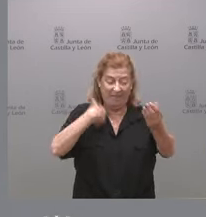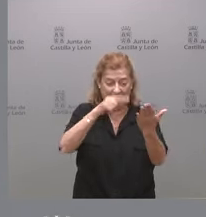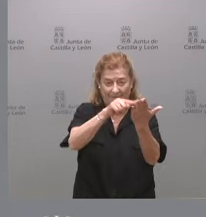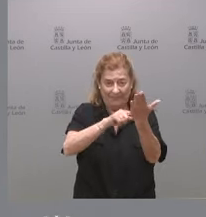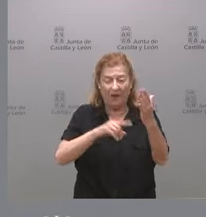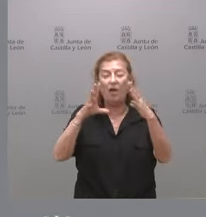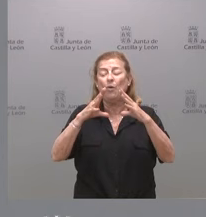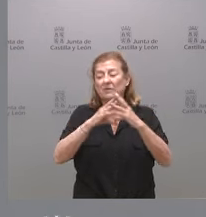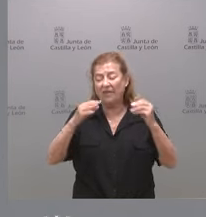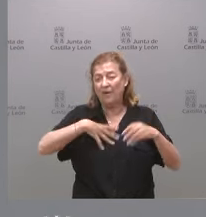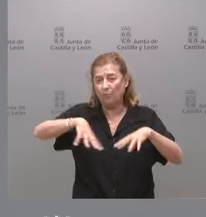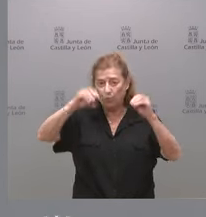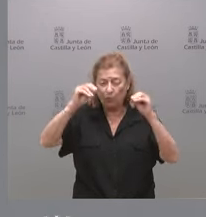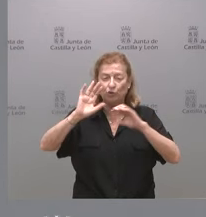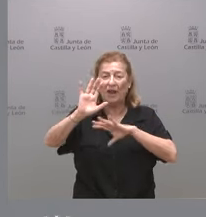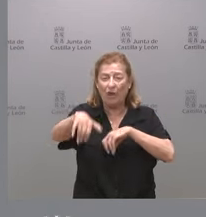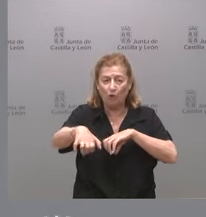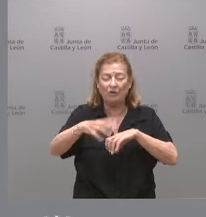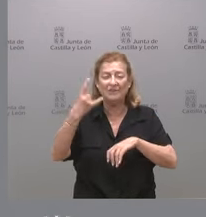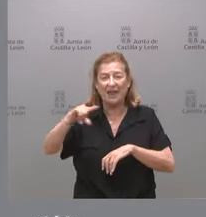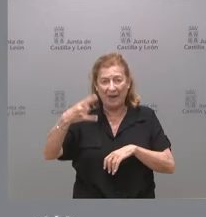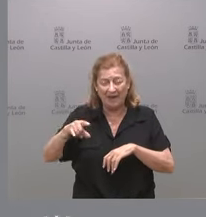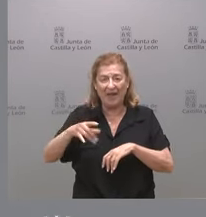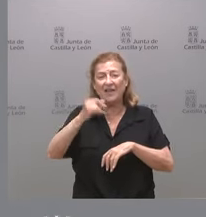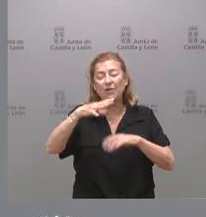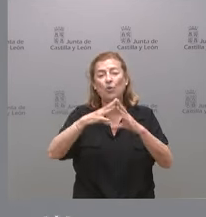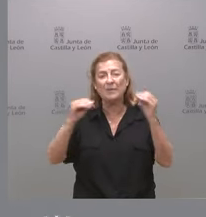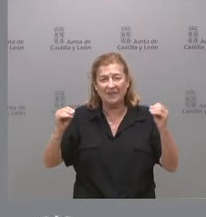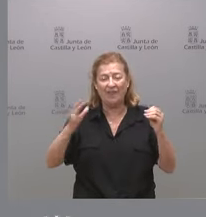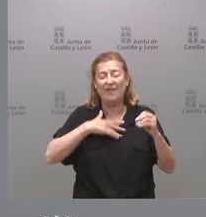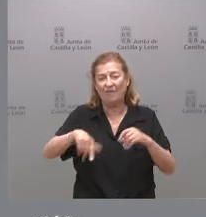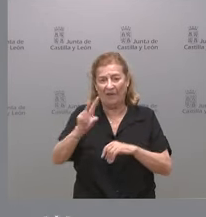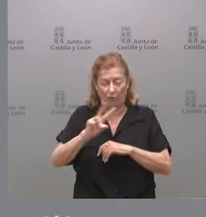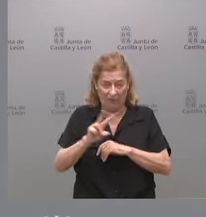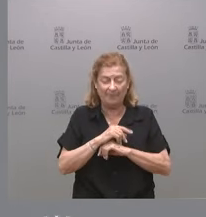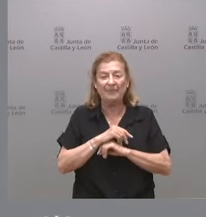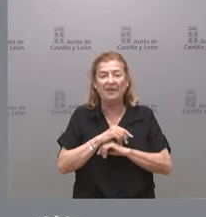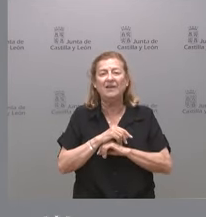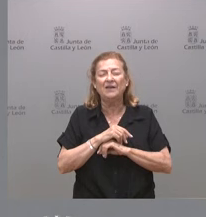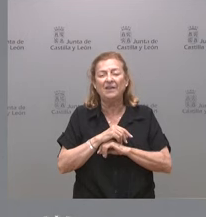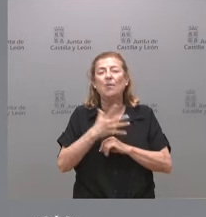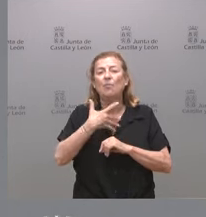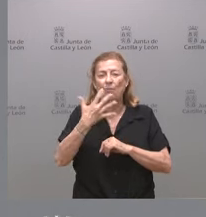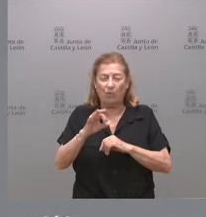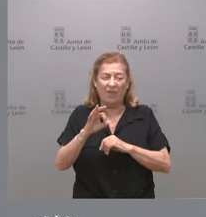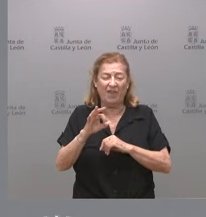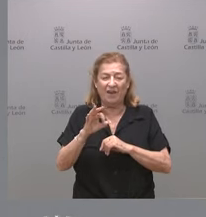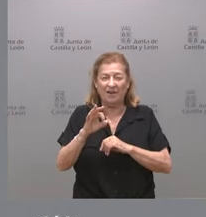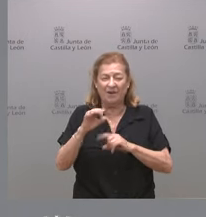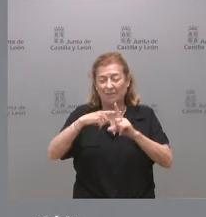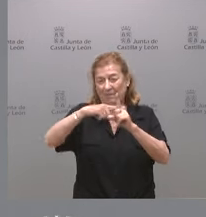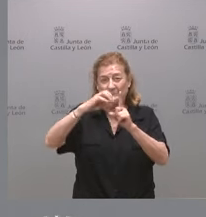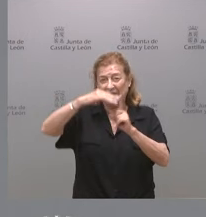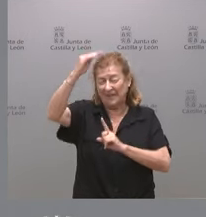Universidad de Burgos, Universidad de León, la Universidad de Salamanca y la Universidad de Valladolid, que pueden alcanzar en el nivel más